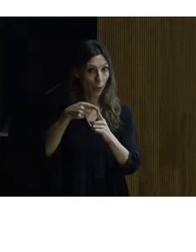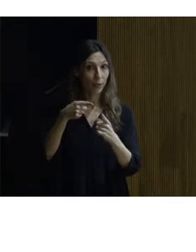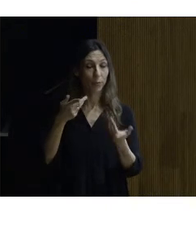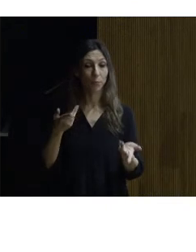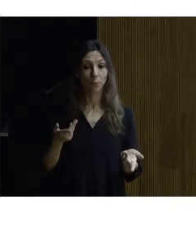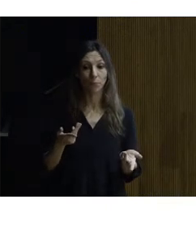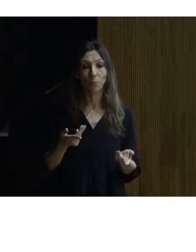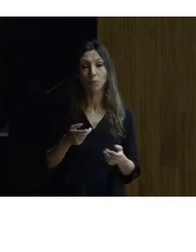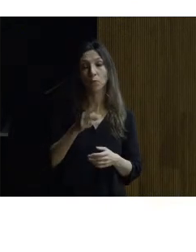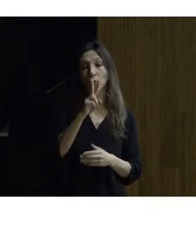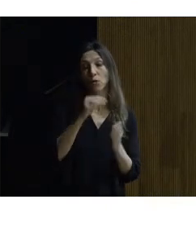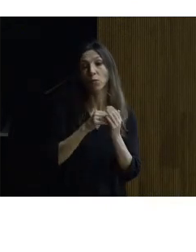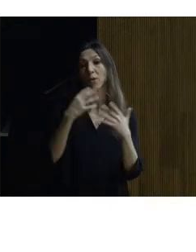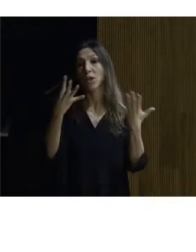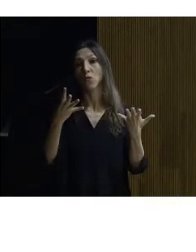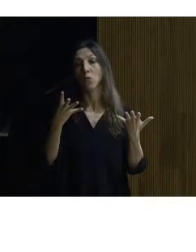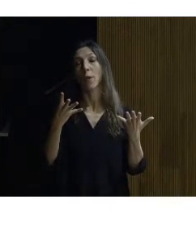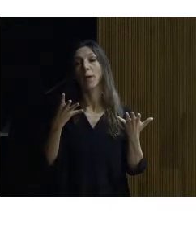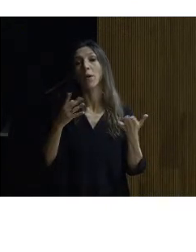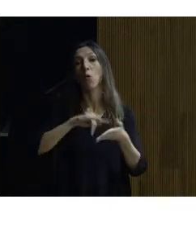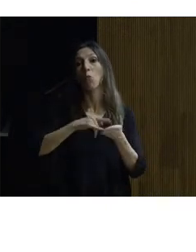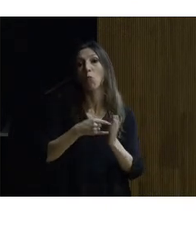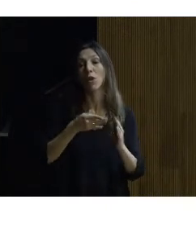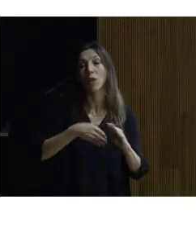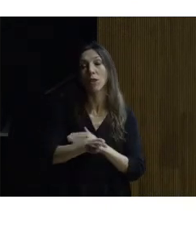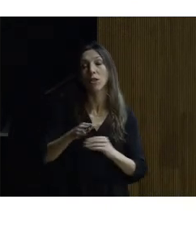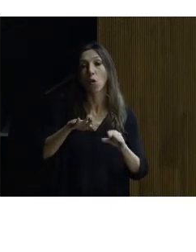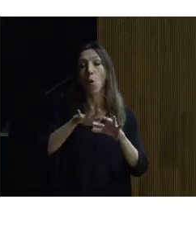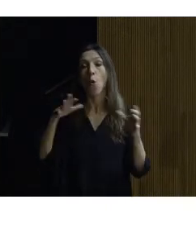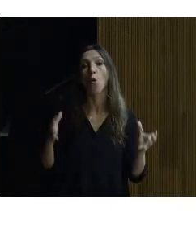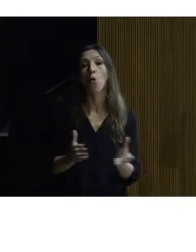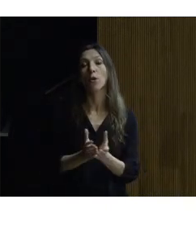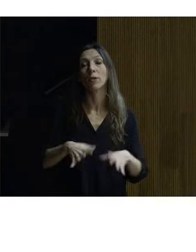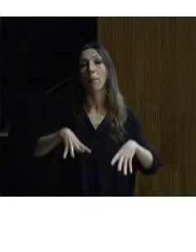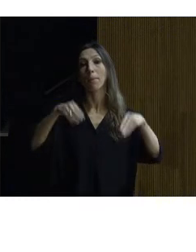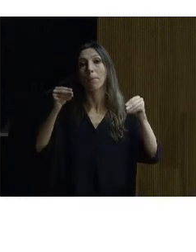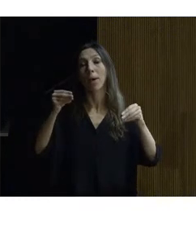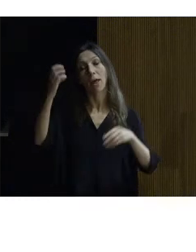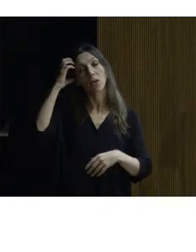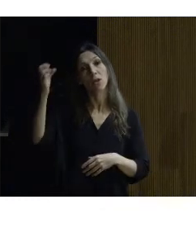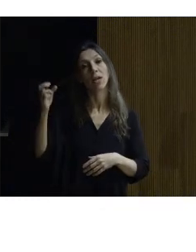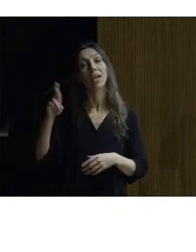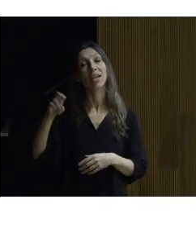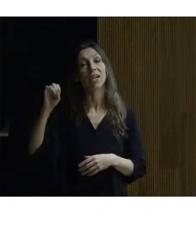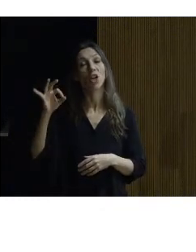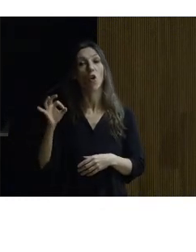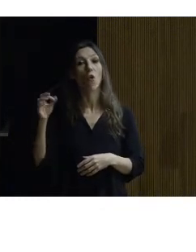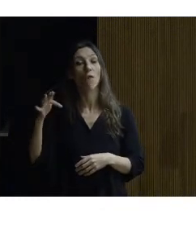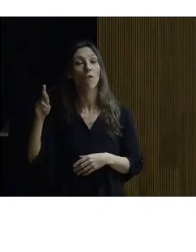el 2009 confeccionamos el proyecto de accesibilidad universal del plan director del Palacio Real de Río Frío para Patrimonio Nacional